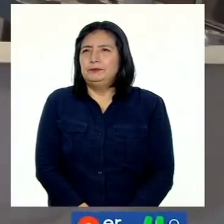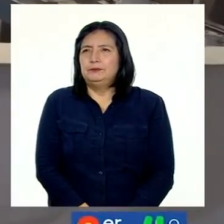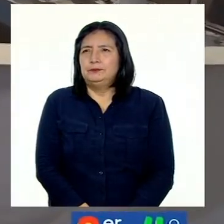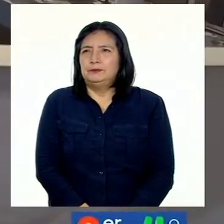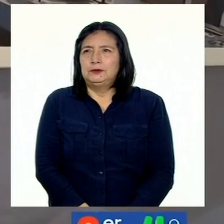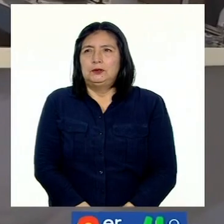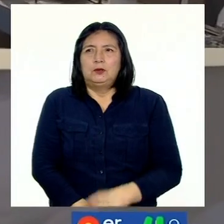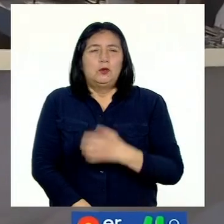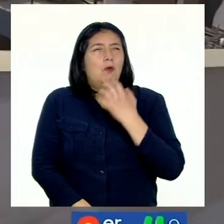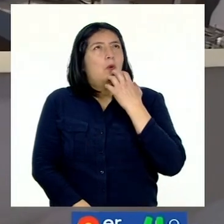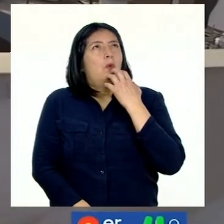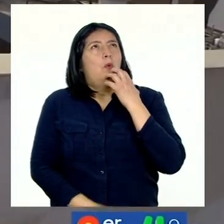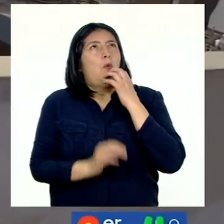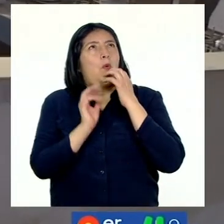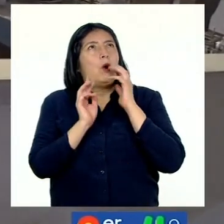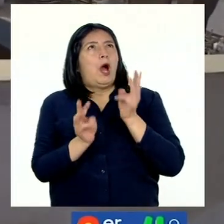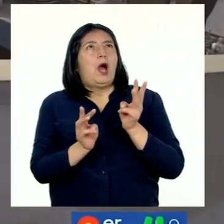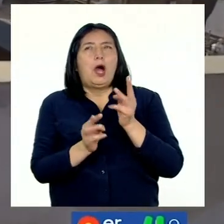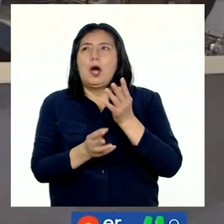¡Wow!